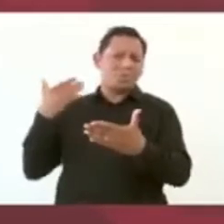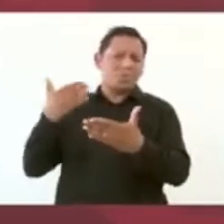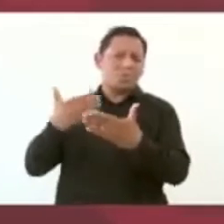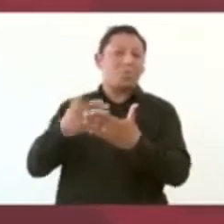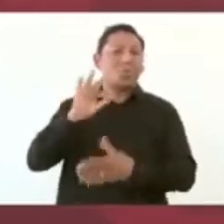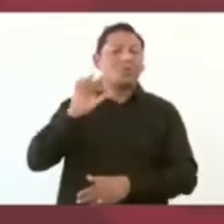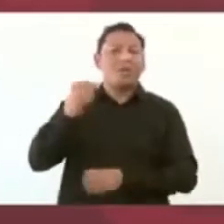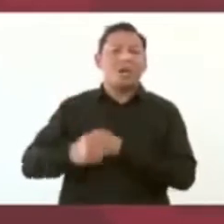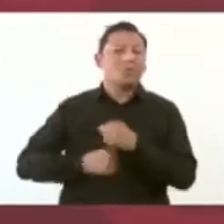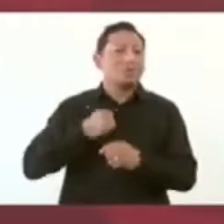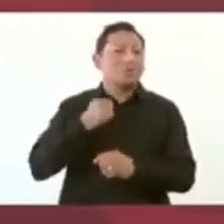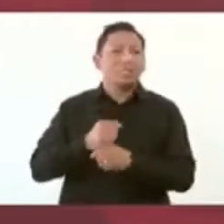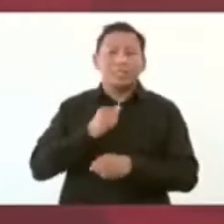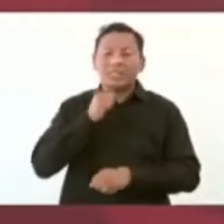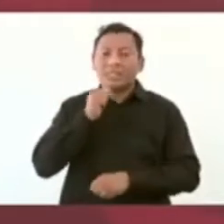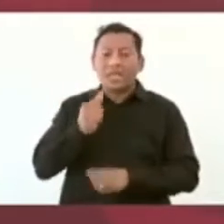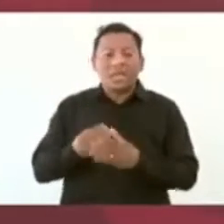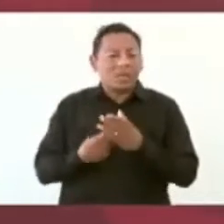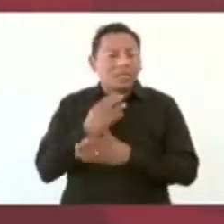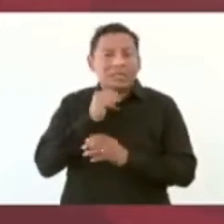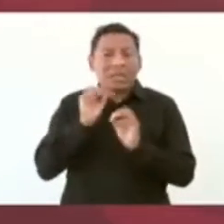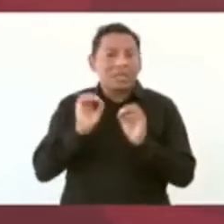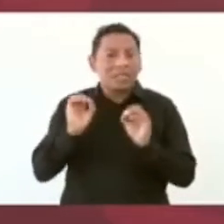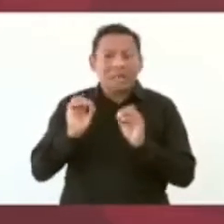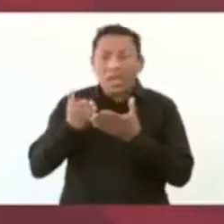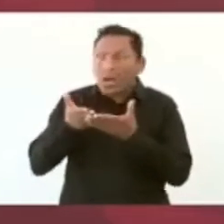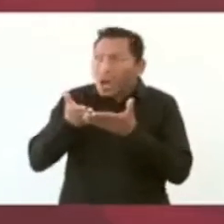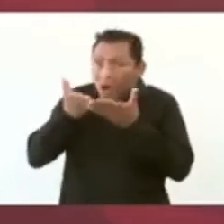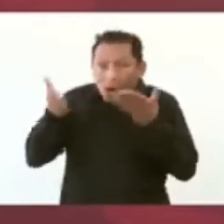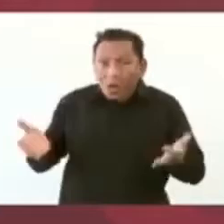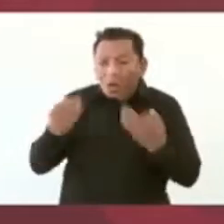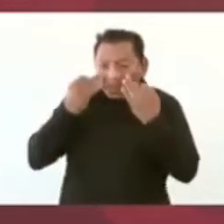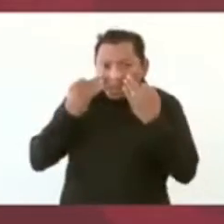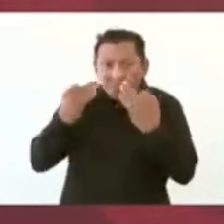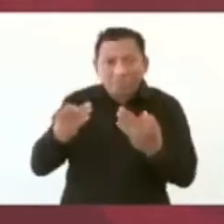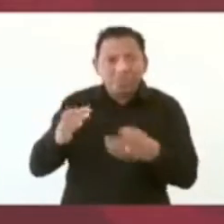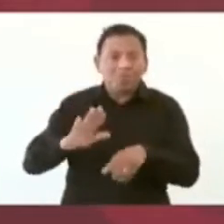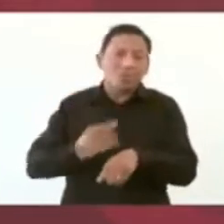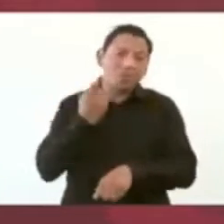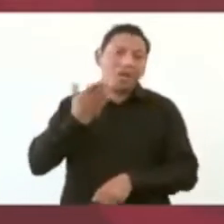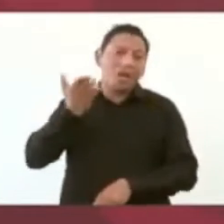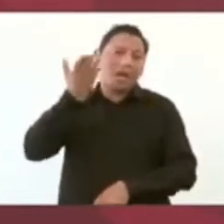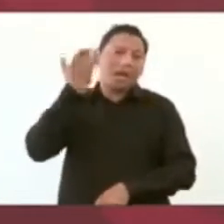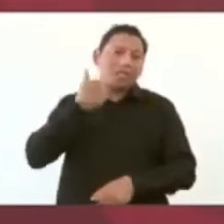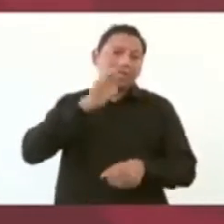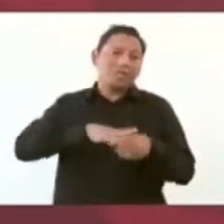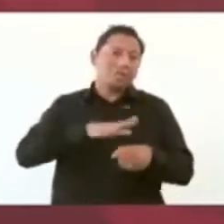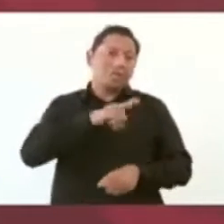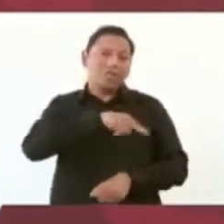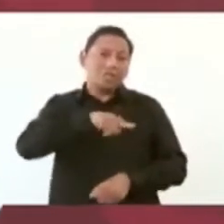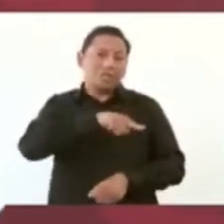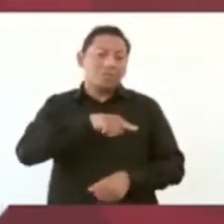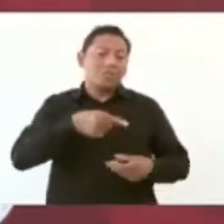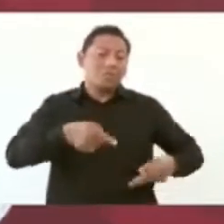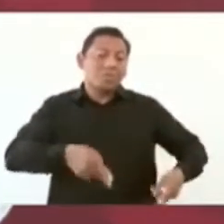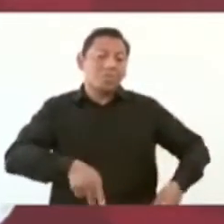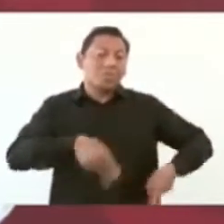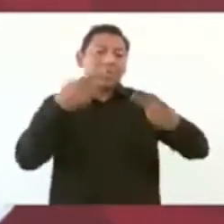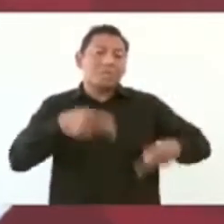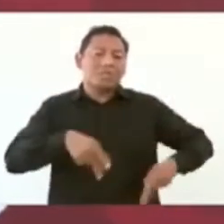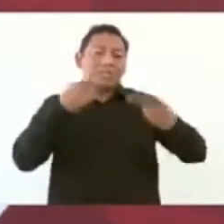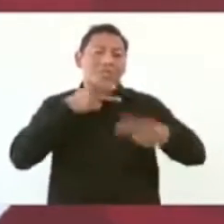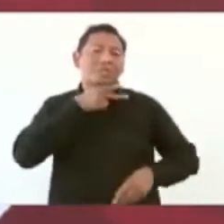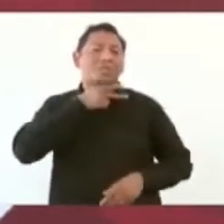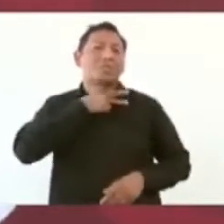ellos decidieron vender petróleo crudo y comprar